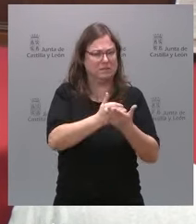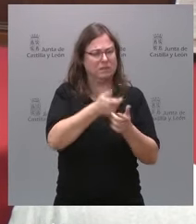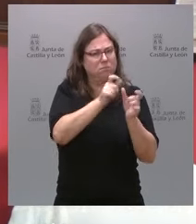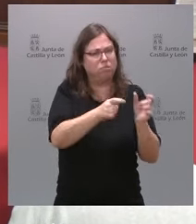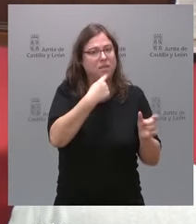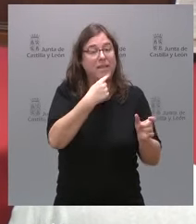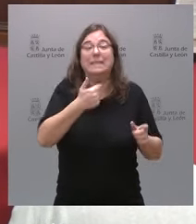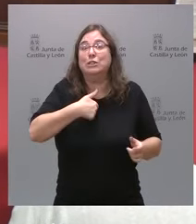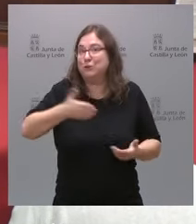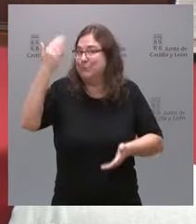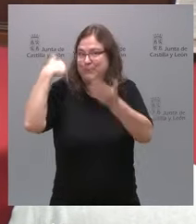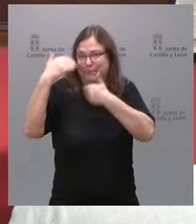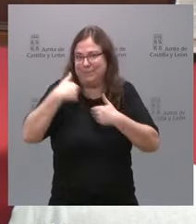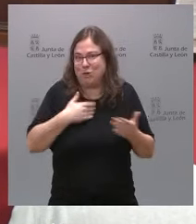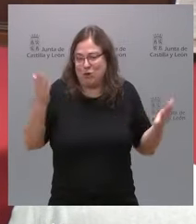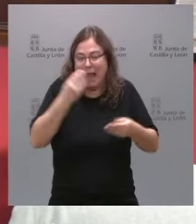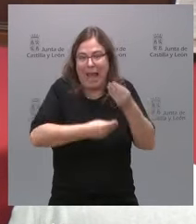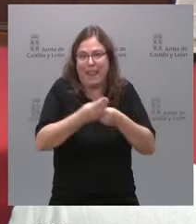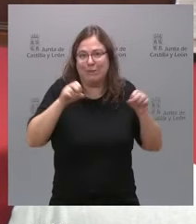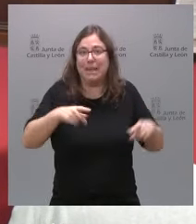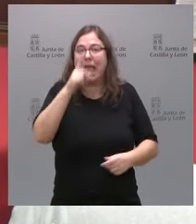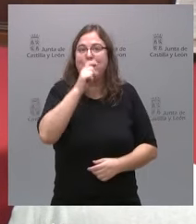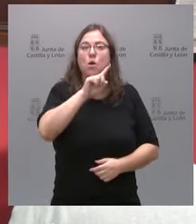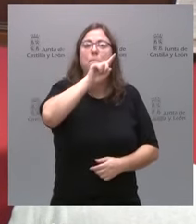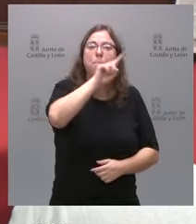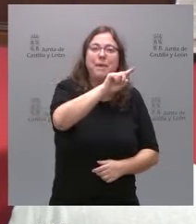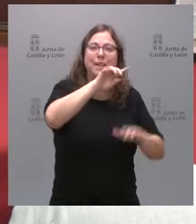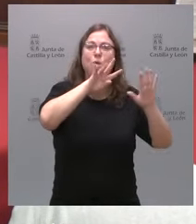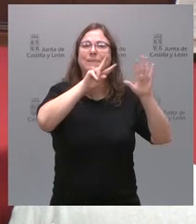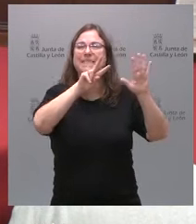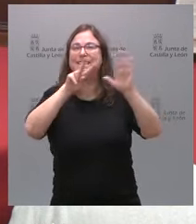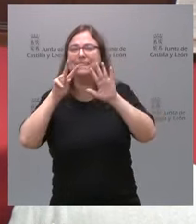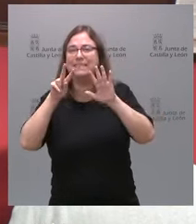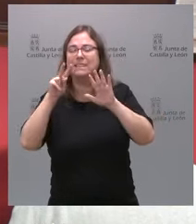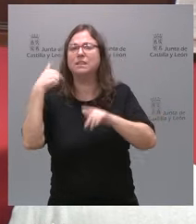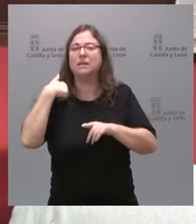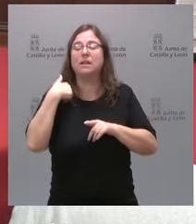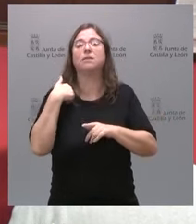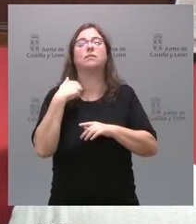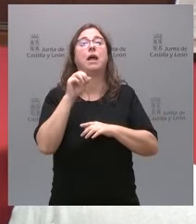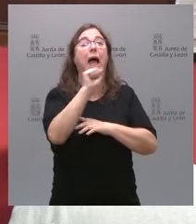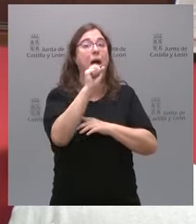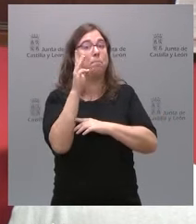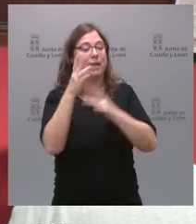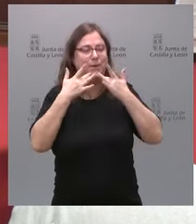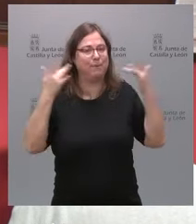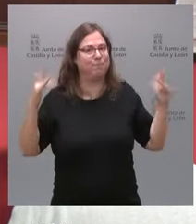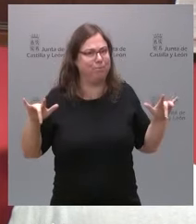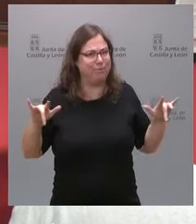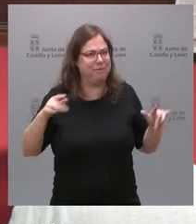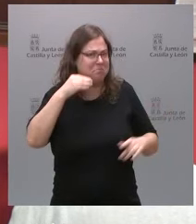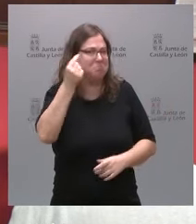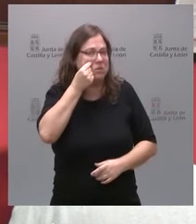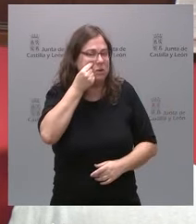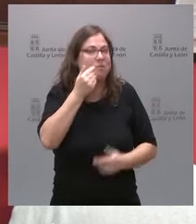Yo no vivía, entonces no había ni nacido, pero creo que en 1977 Alianza Popular se abstuvo en esa votación de